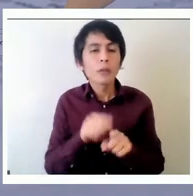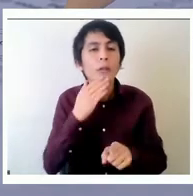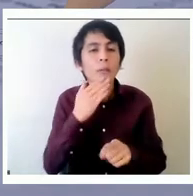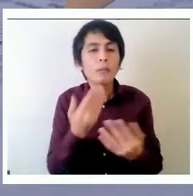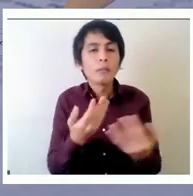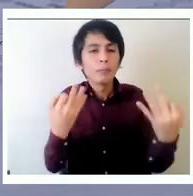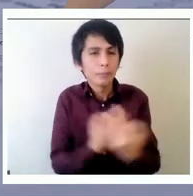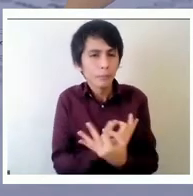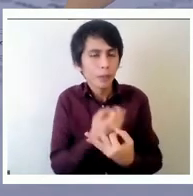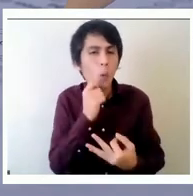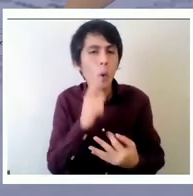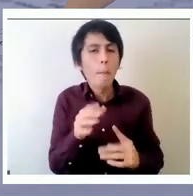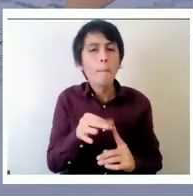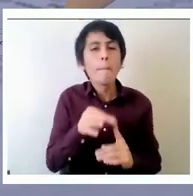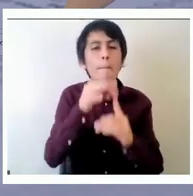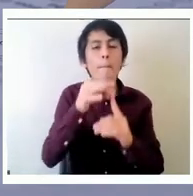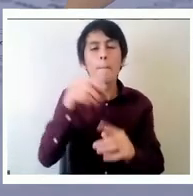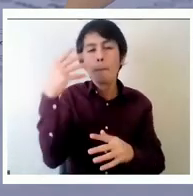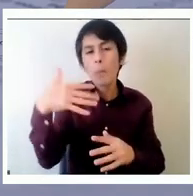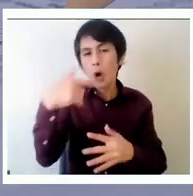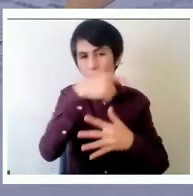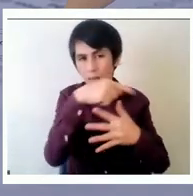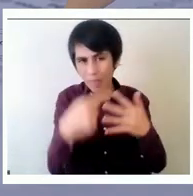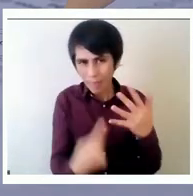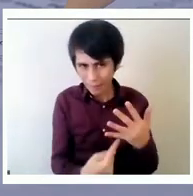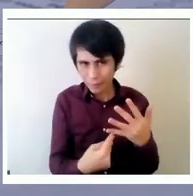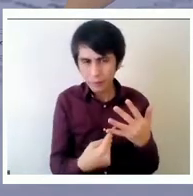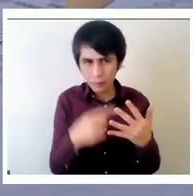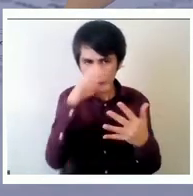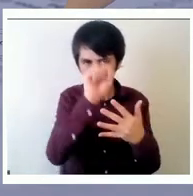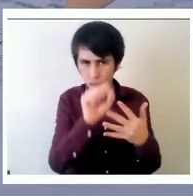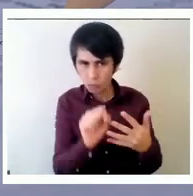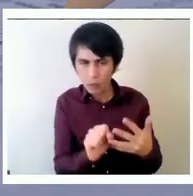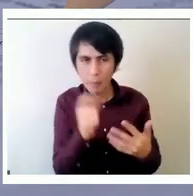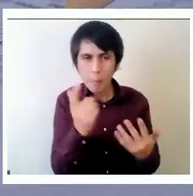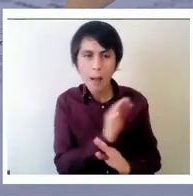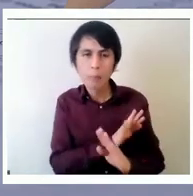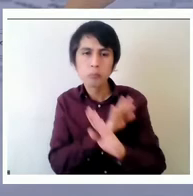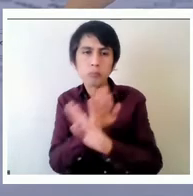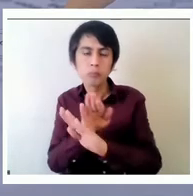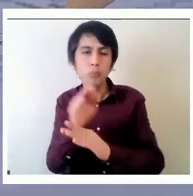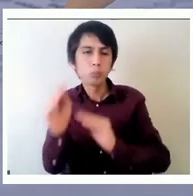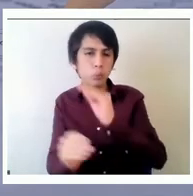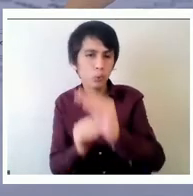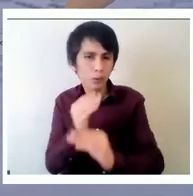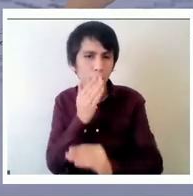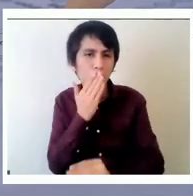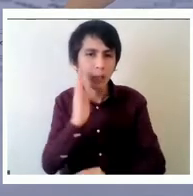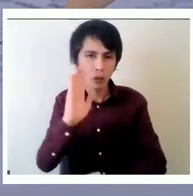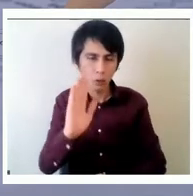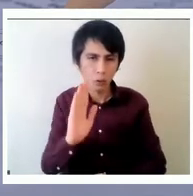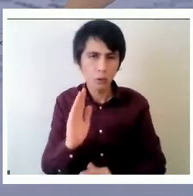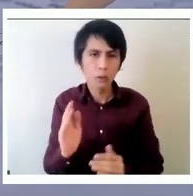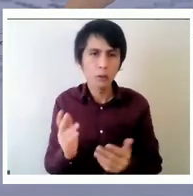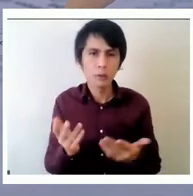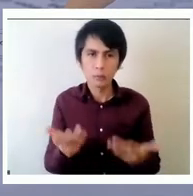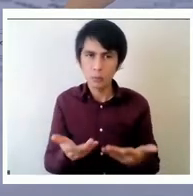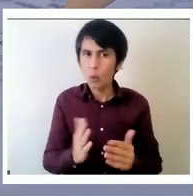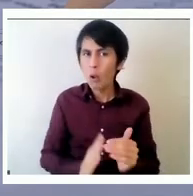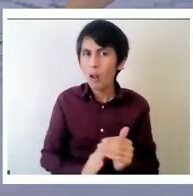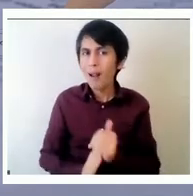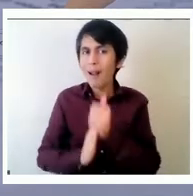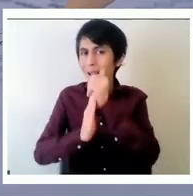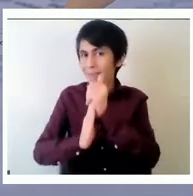identificadas para poder apoyar este proceso de mejora a través del progreso el liderazgo escolar